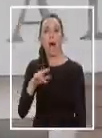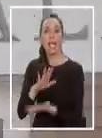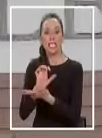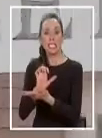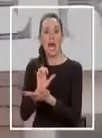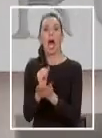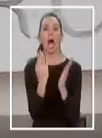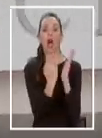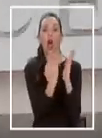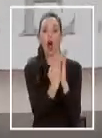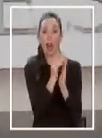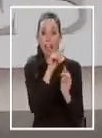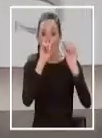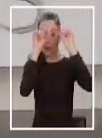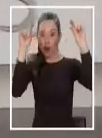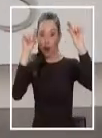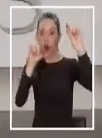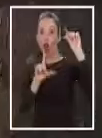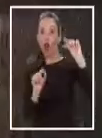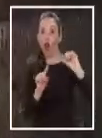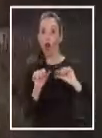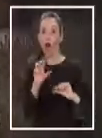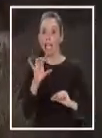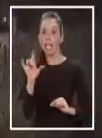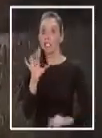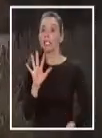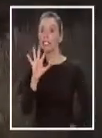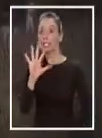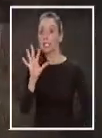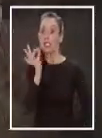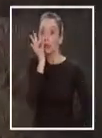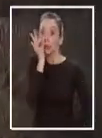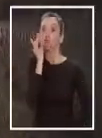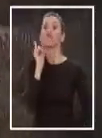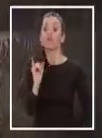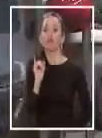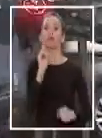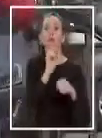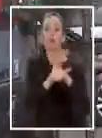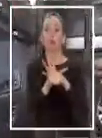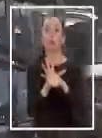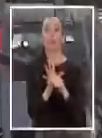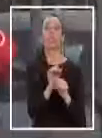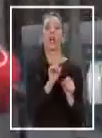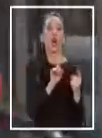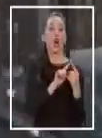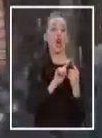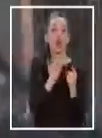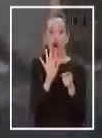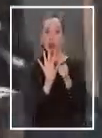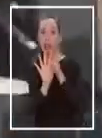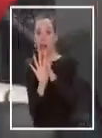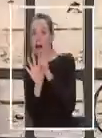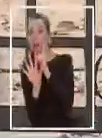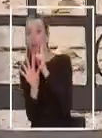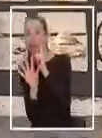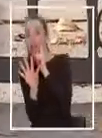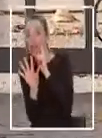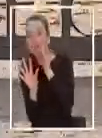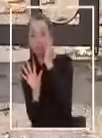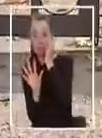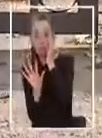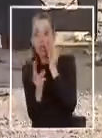Alerses. Son 5 casos positivos confirmados. Tomaron las medidas. Por contactos estrechos y más que nada por